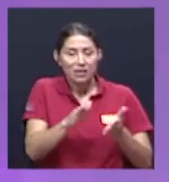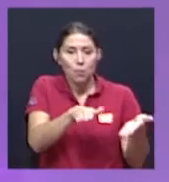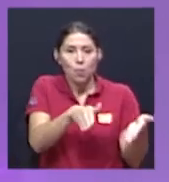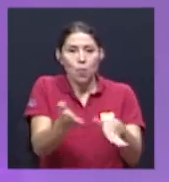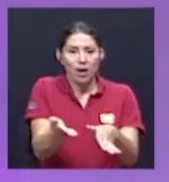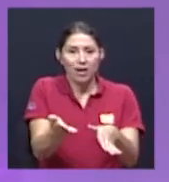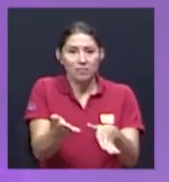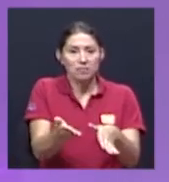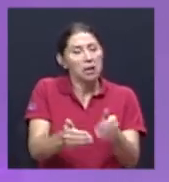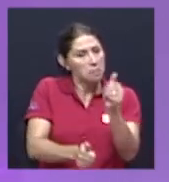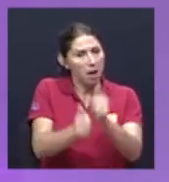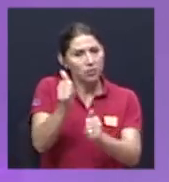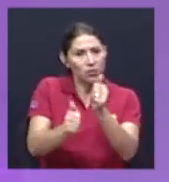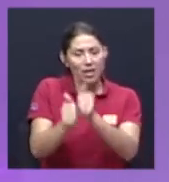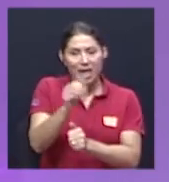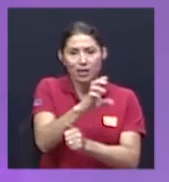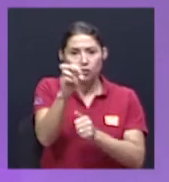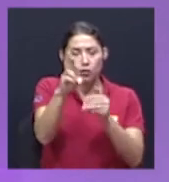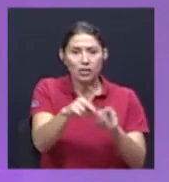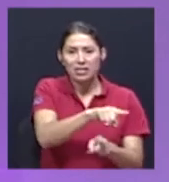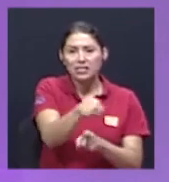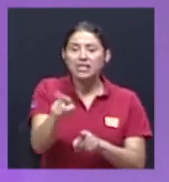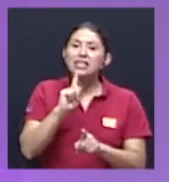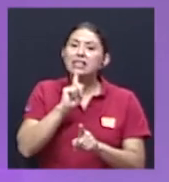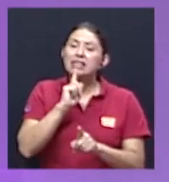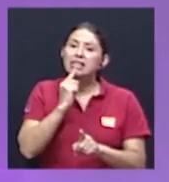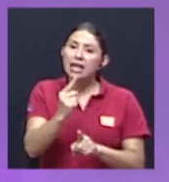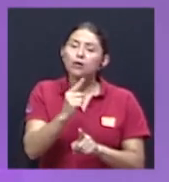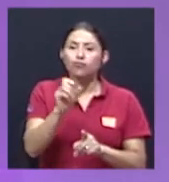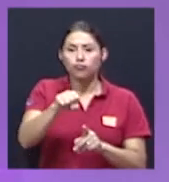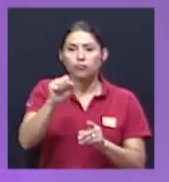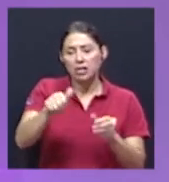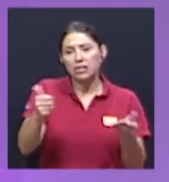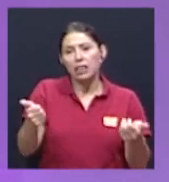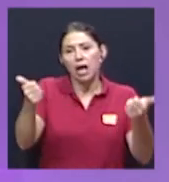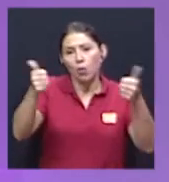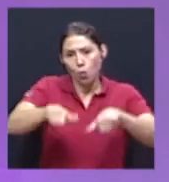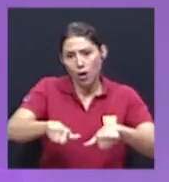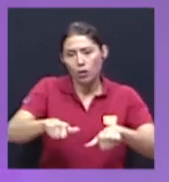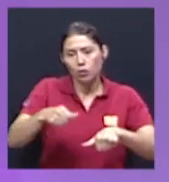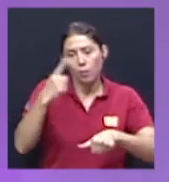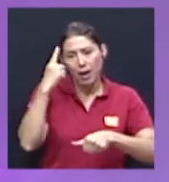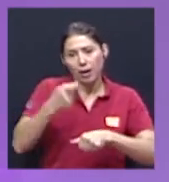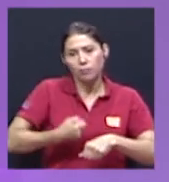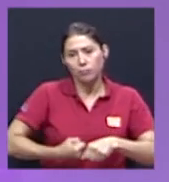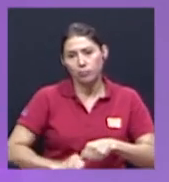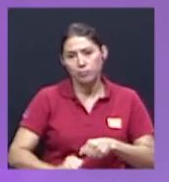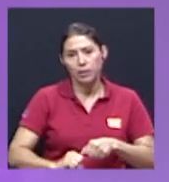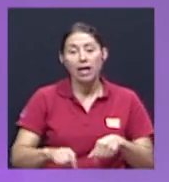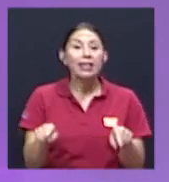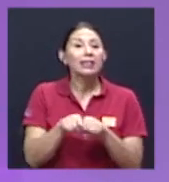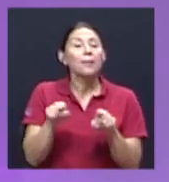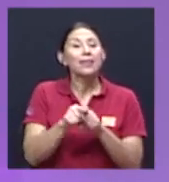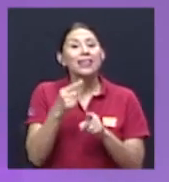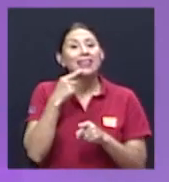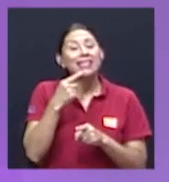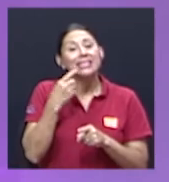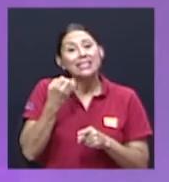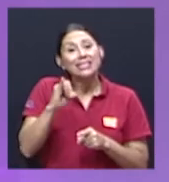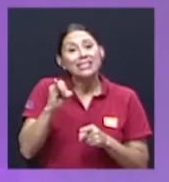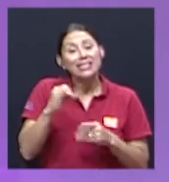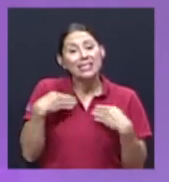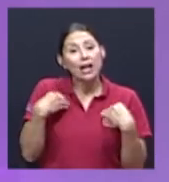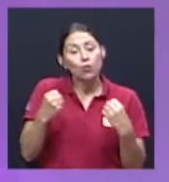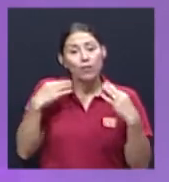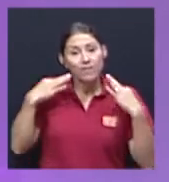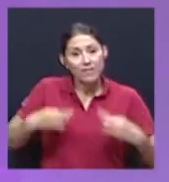mayoría también de los costarricenses está de acuerdo finalmente también cuando se encuentran en peligro la salud física